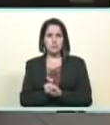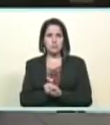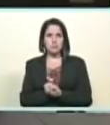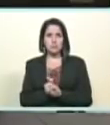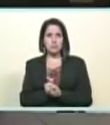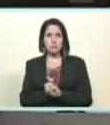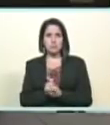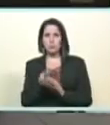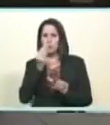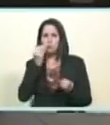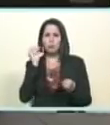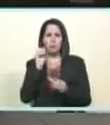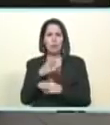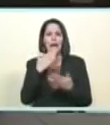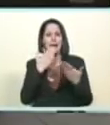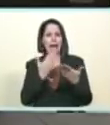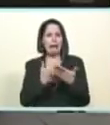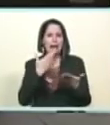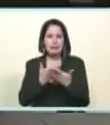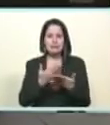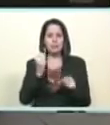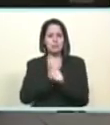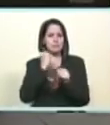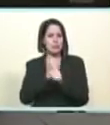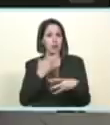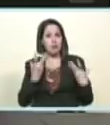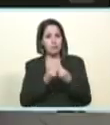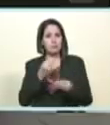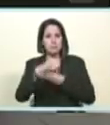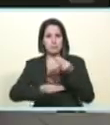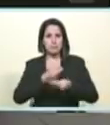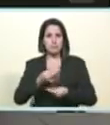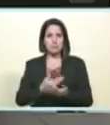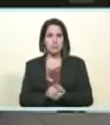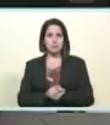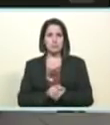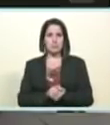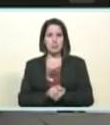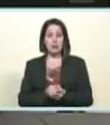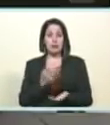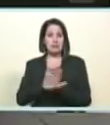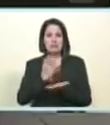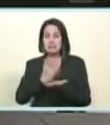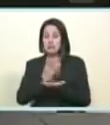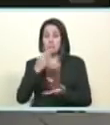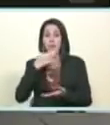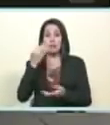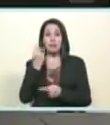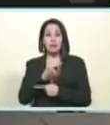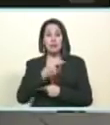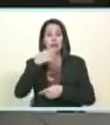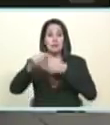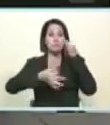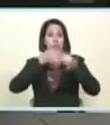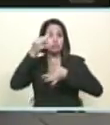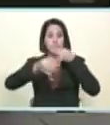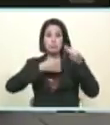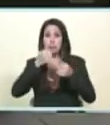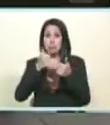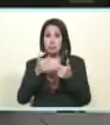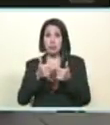nuestro beso nuestro agradecimiento por la labor que ustedes cumplen todo esto hay que explicarlo bien ministro del trabajo camarada